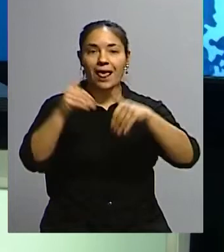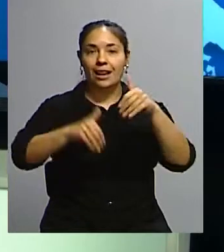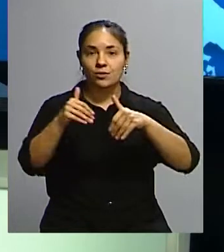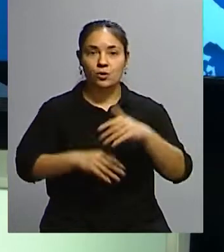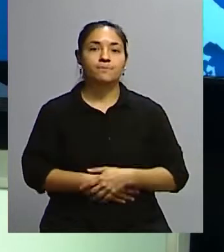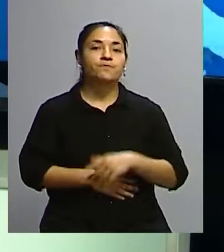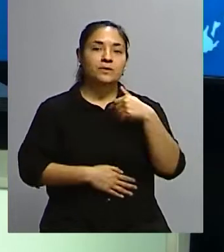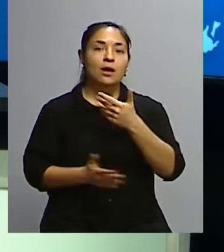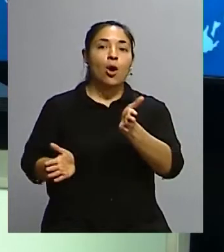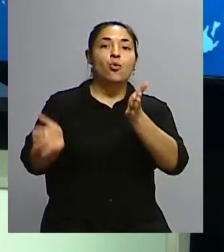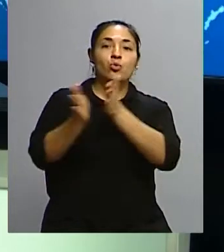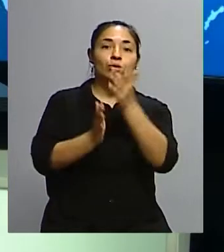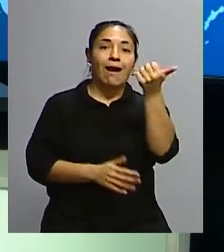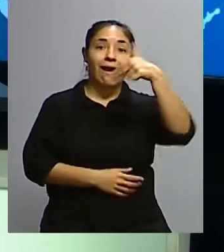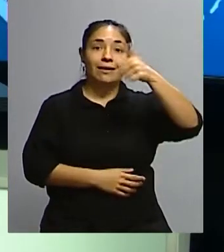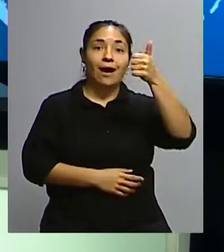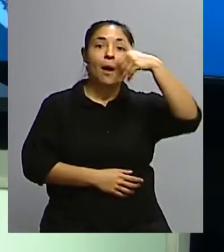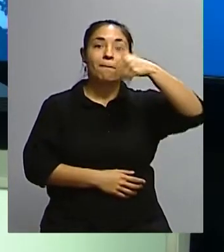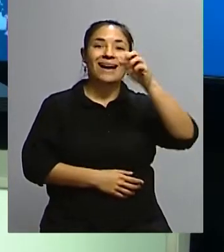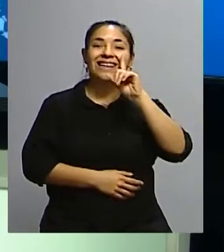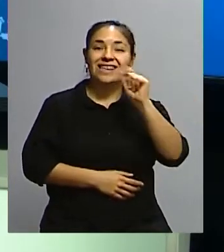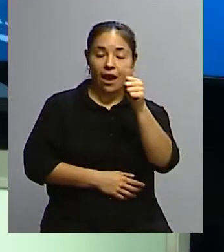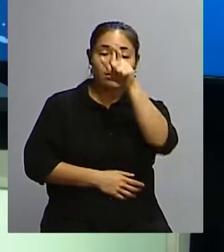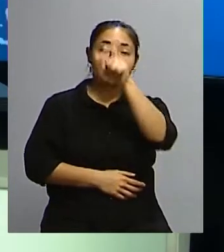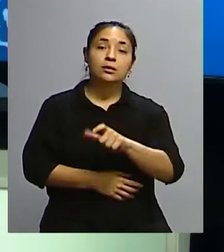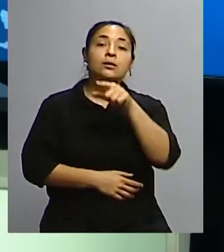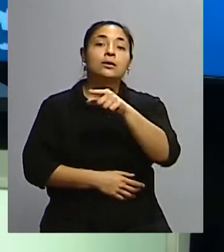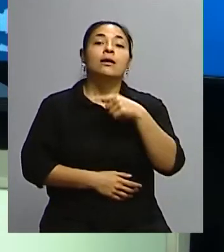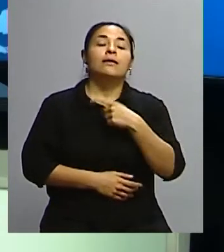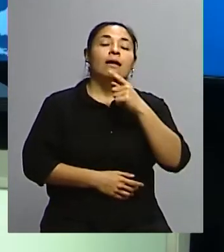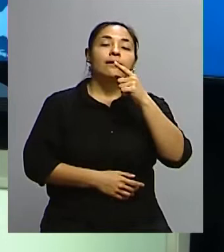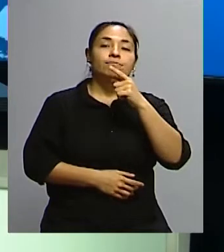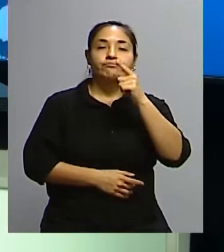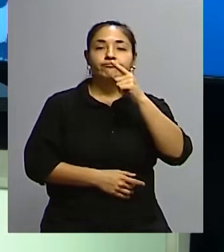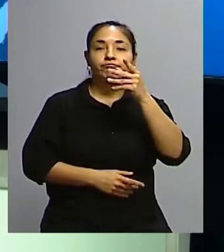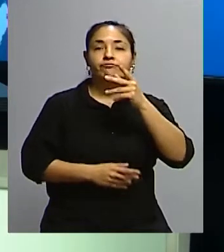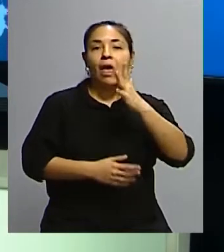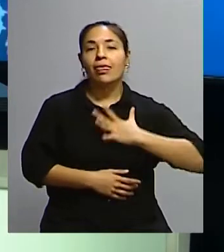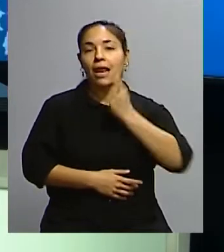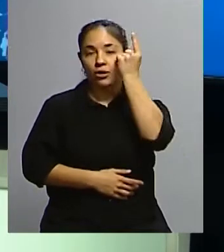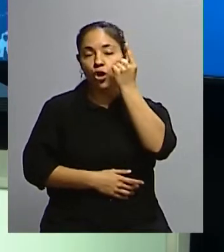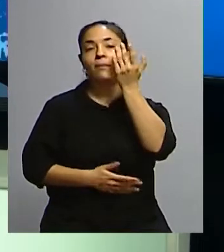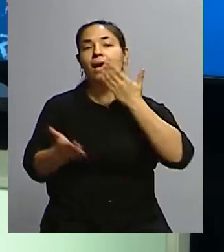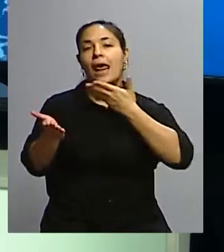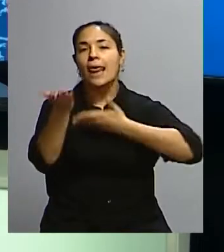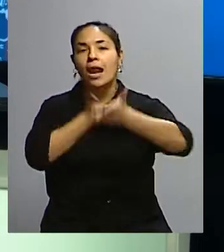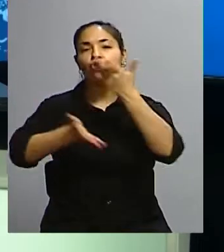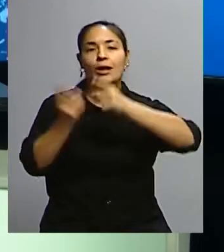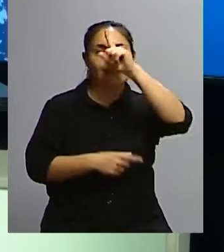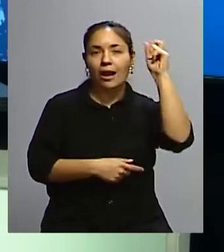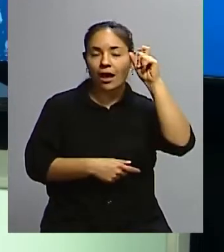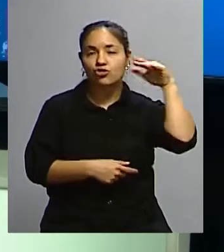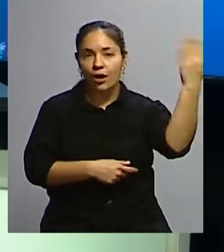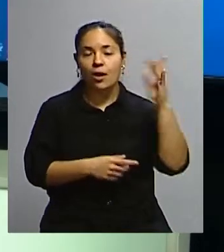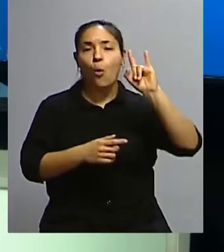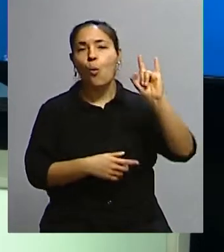en videollamada a Ana María Moure, directora de Relaciones Internacionales de la Facultad de Derecho de la Universidad de Chile, que en estos momentos